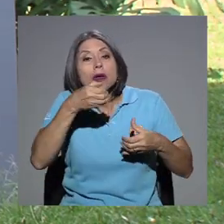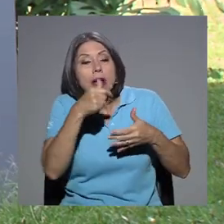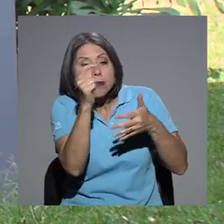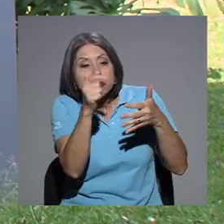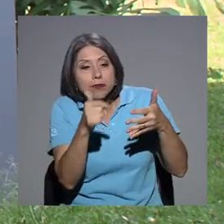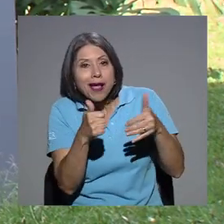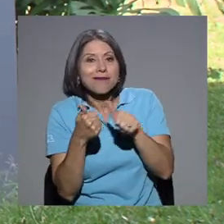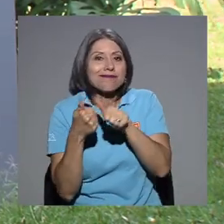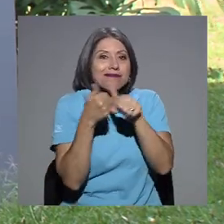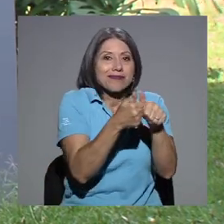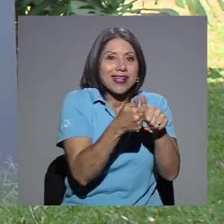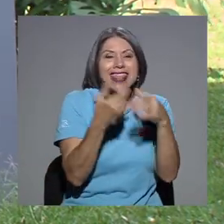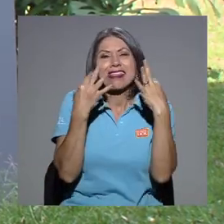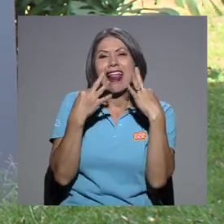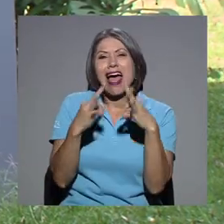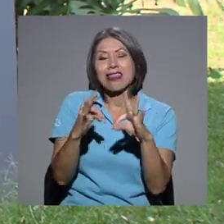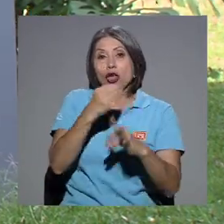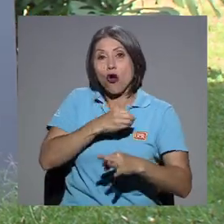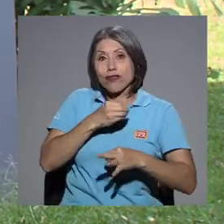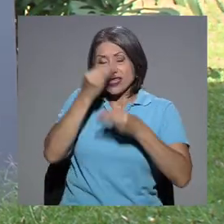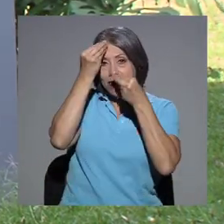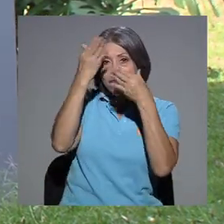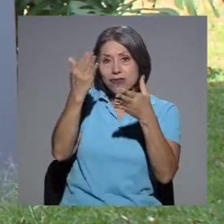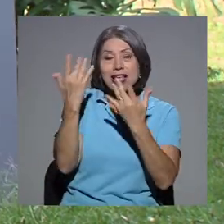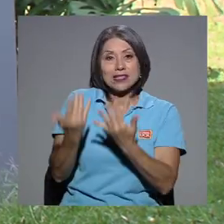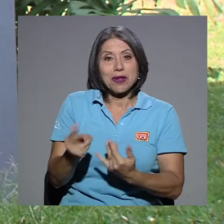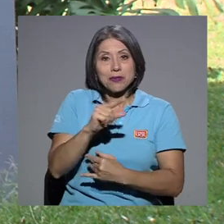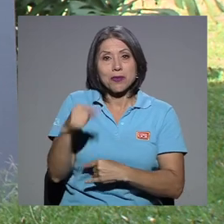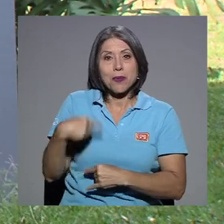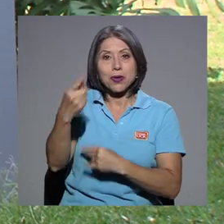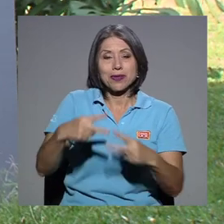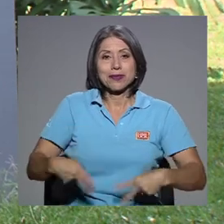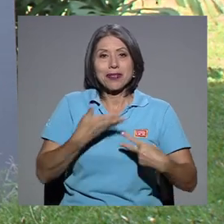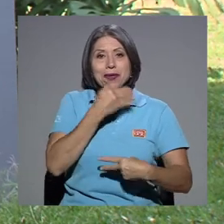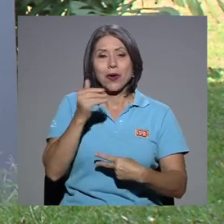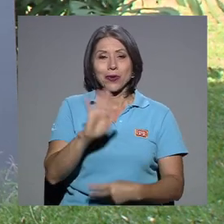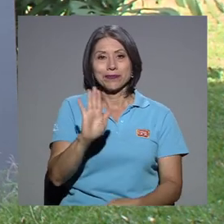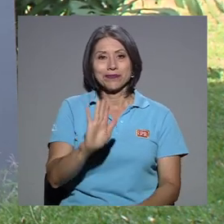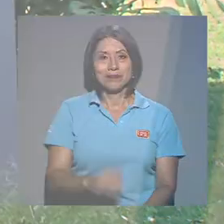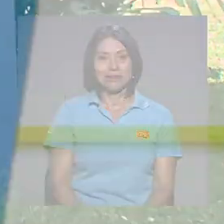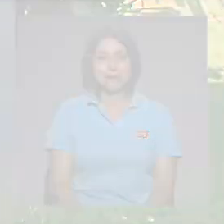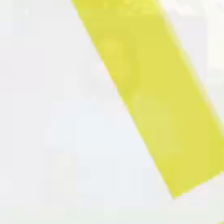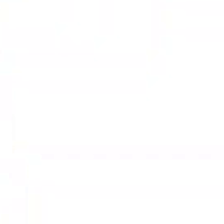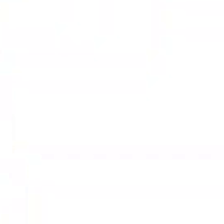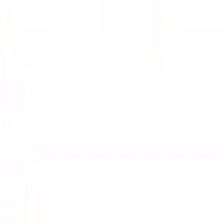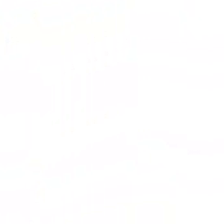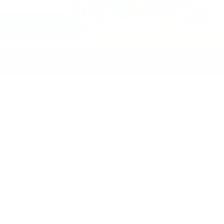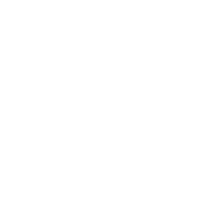traten de informarse por los medios oficiales. Los esperamos la próxima semana en Vivir Mejor. Hasta pronto.